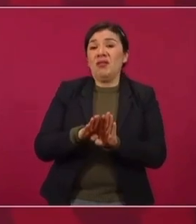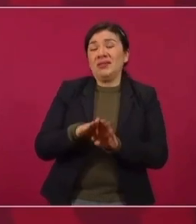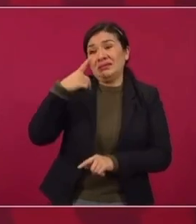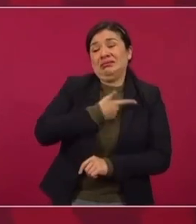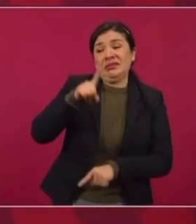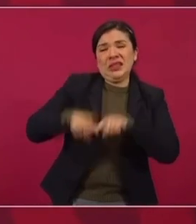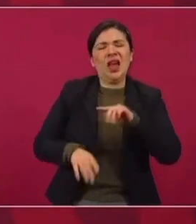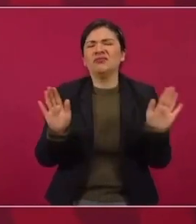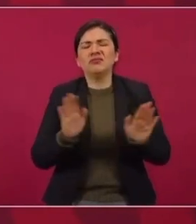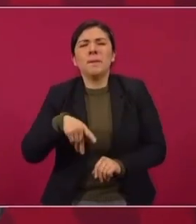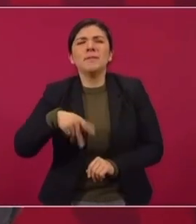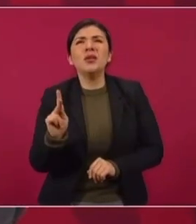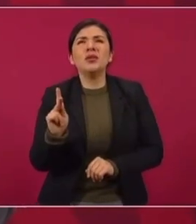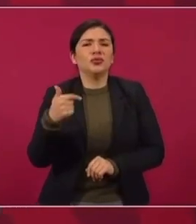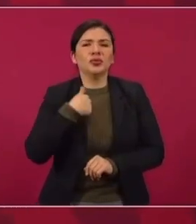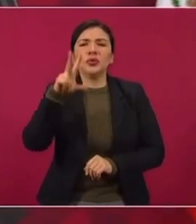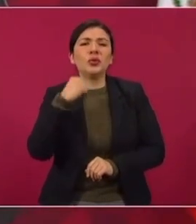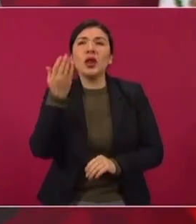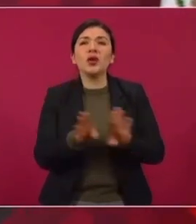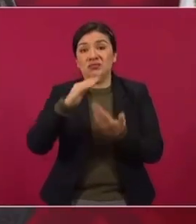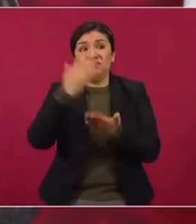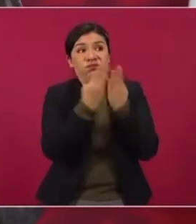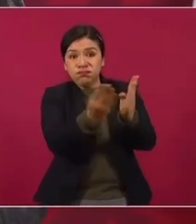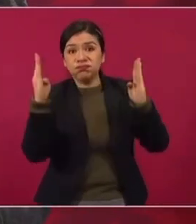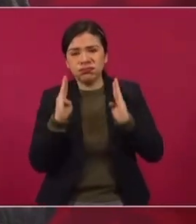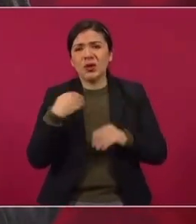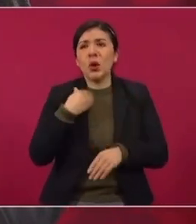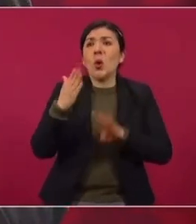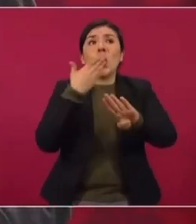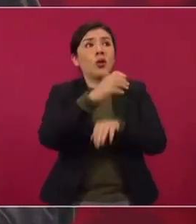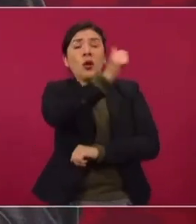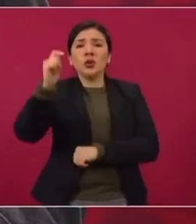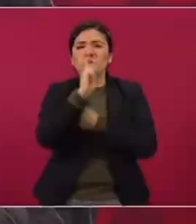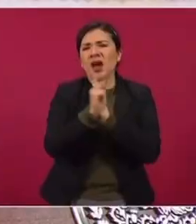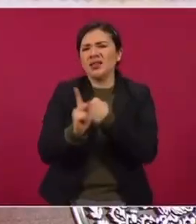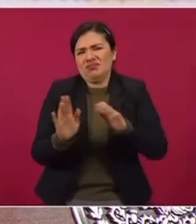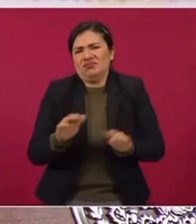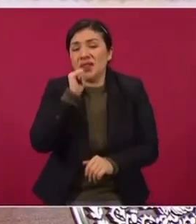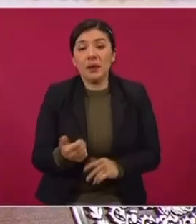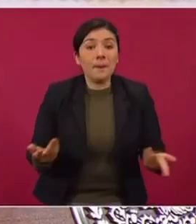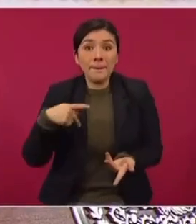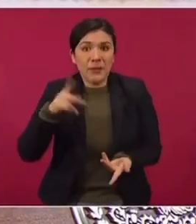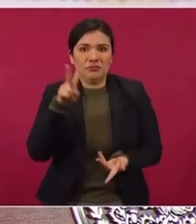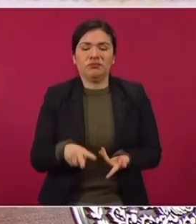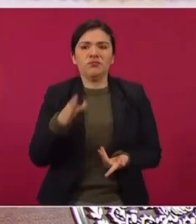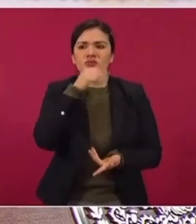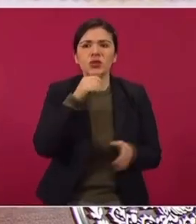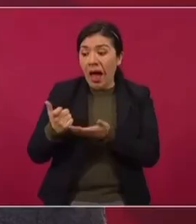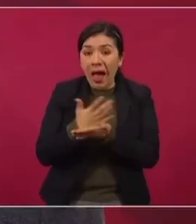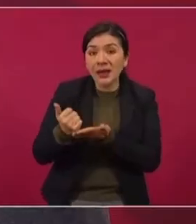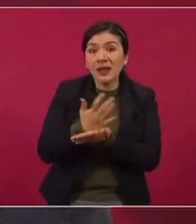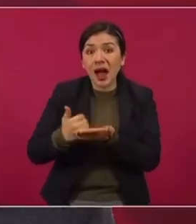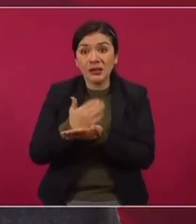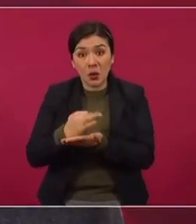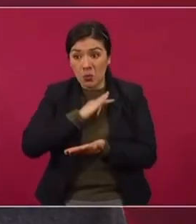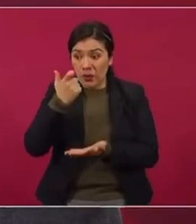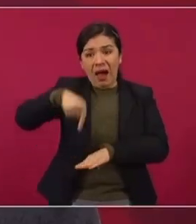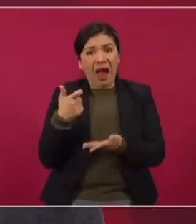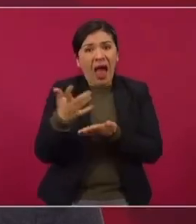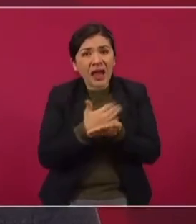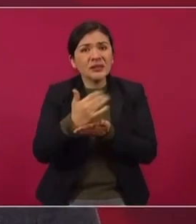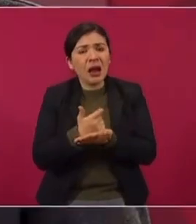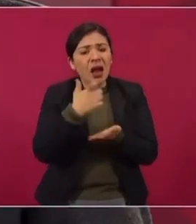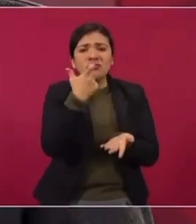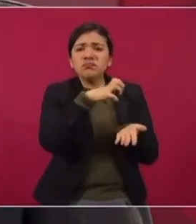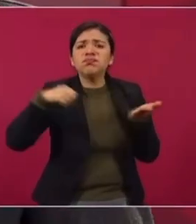y nosotros no queremos cerrar al país, no estamos en contra de los extranjeros, pero no es posible que las utilidades no se reinviertan en México,